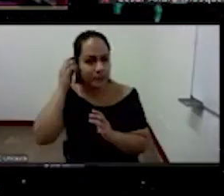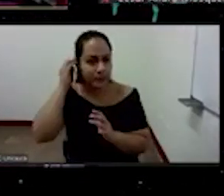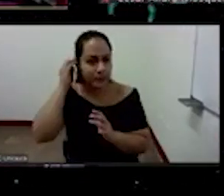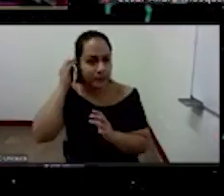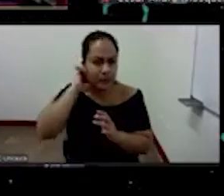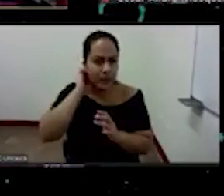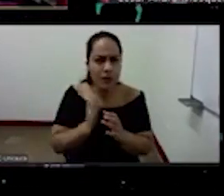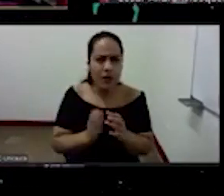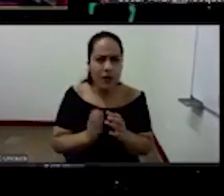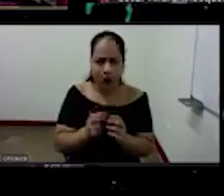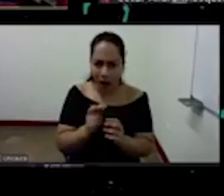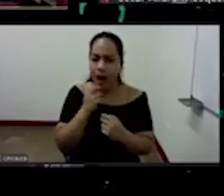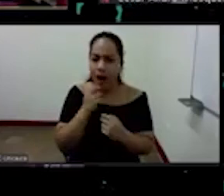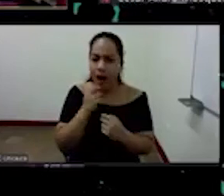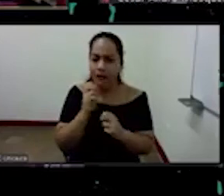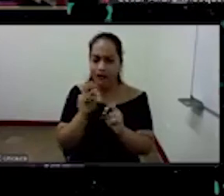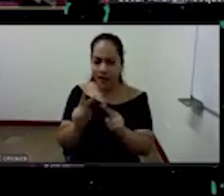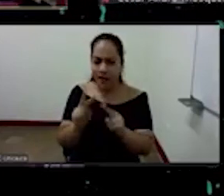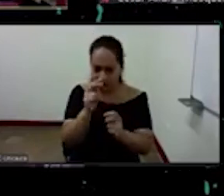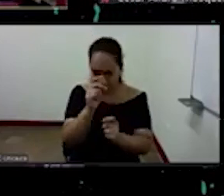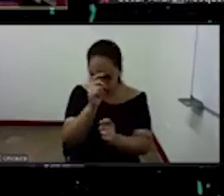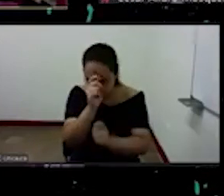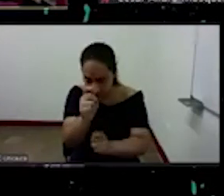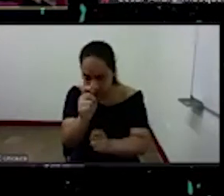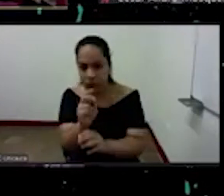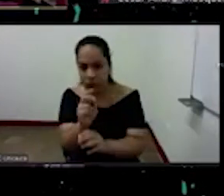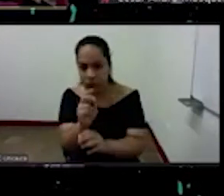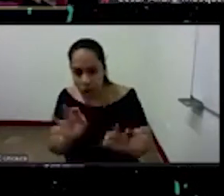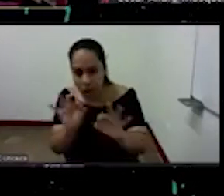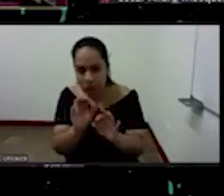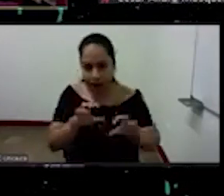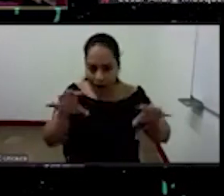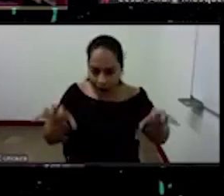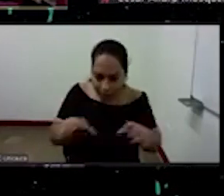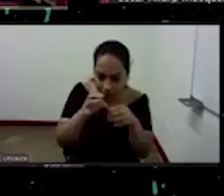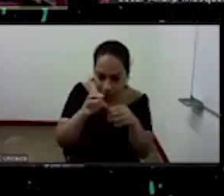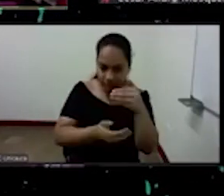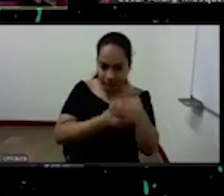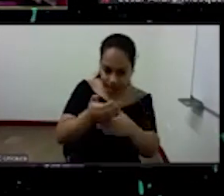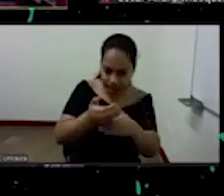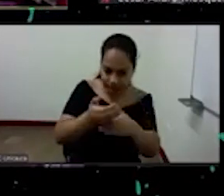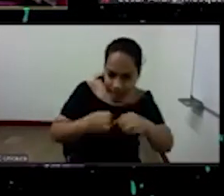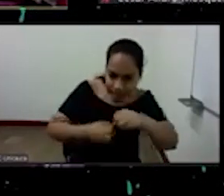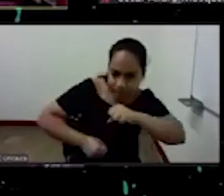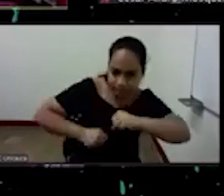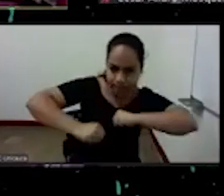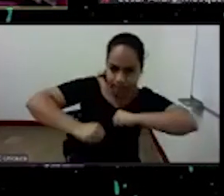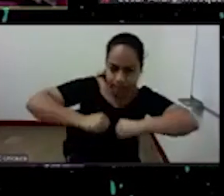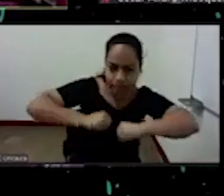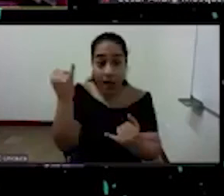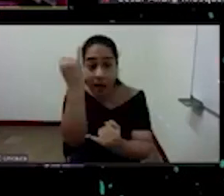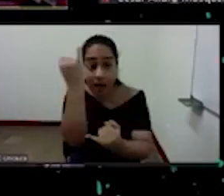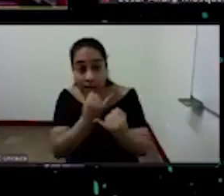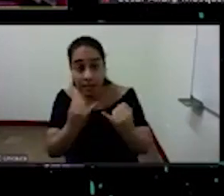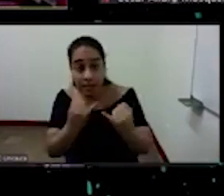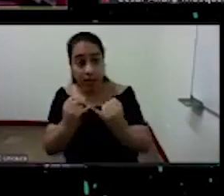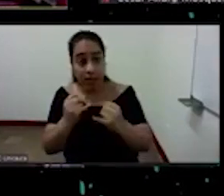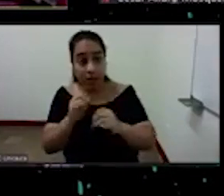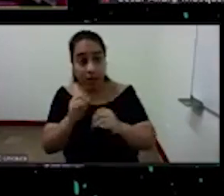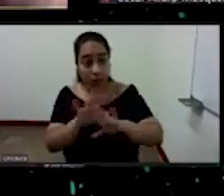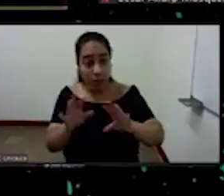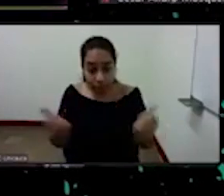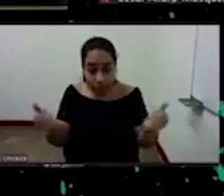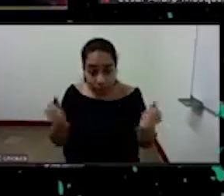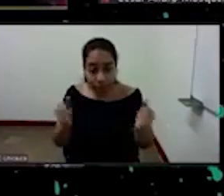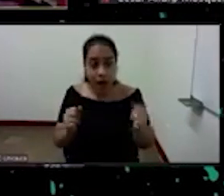reconocer procesualmente activamente que la identidad no es nada solo